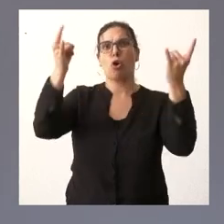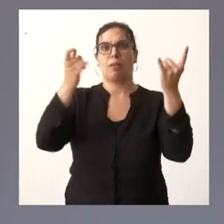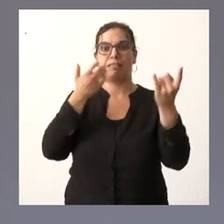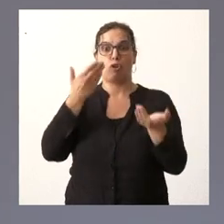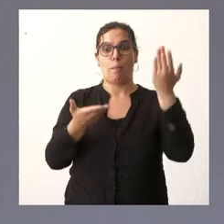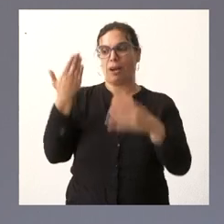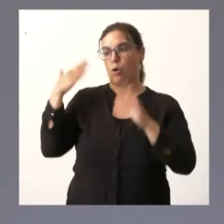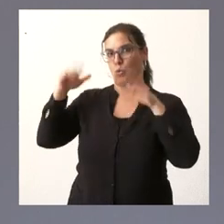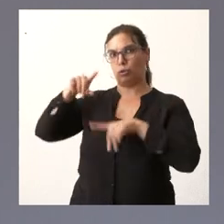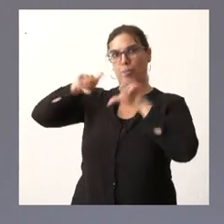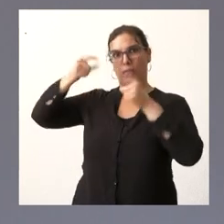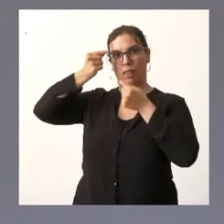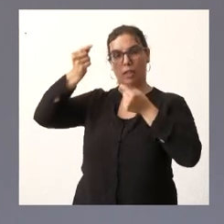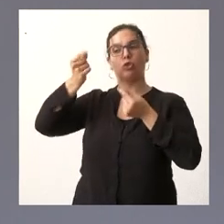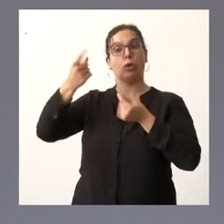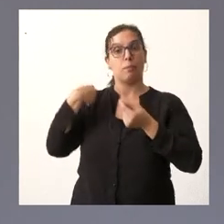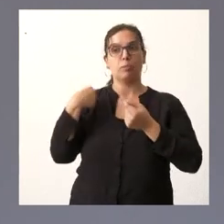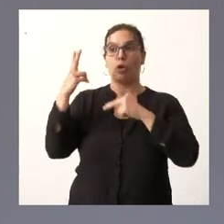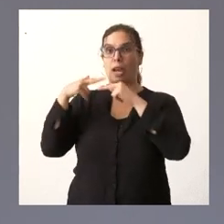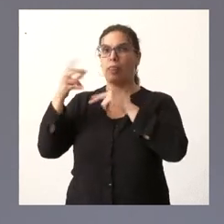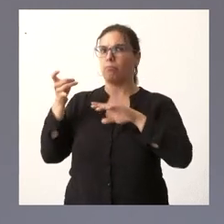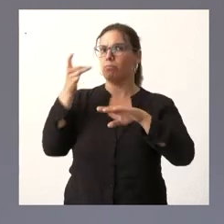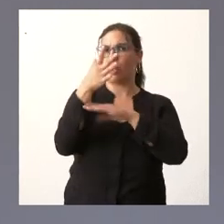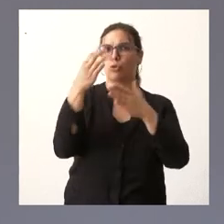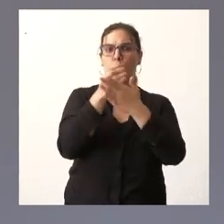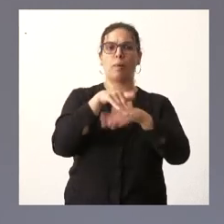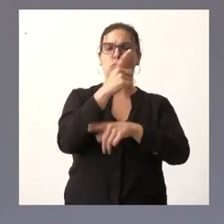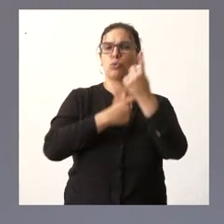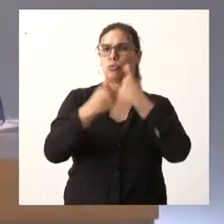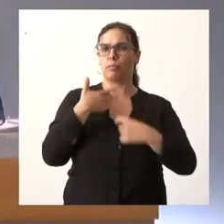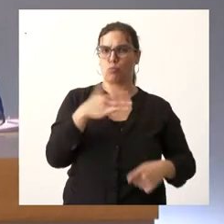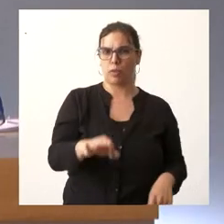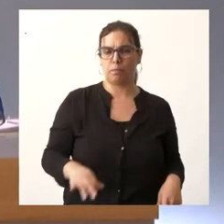le trasladaremos los enlaces en los que usted puede consultar todos estos datos